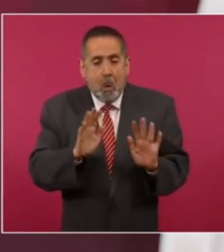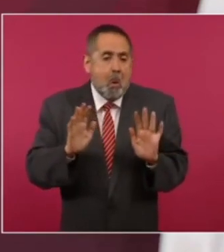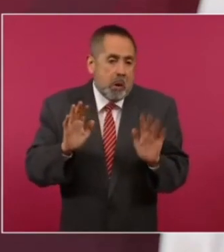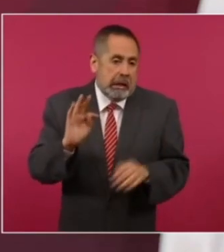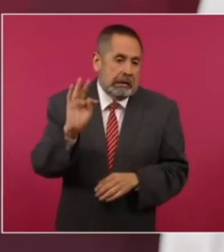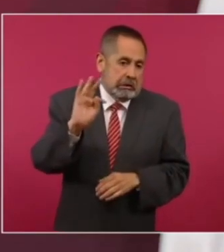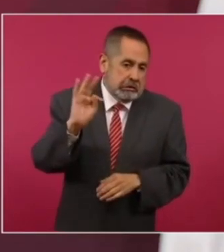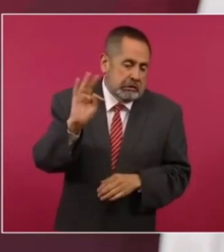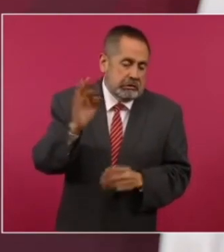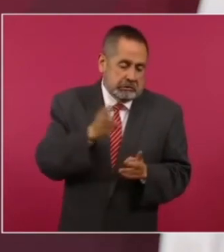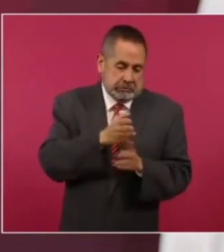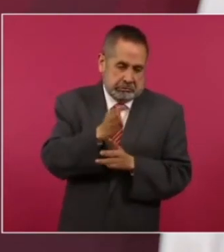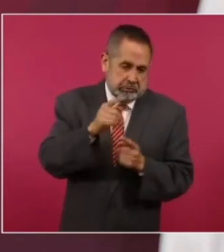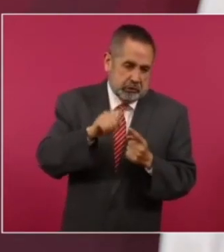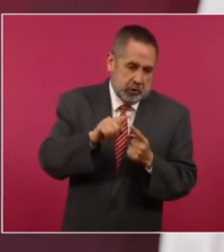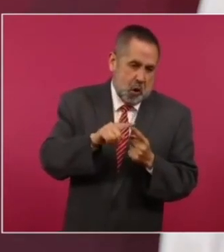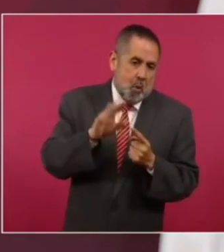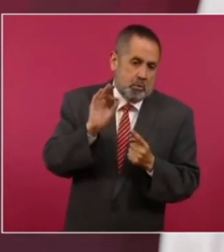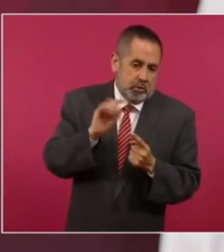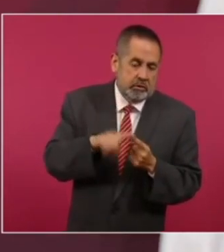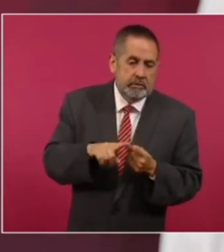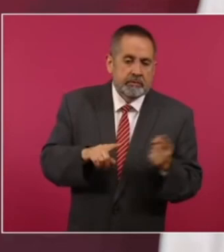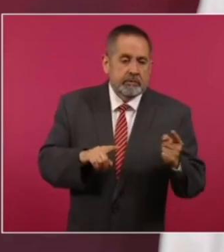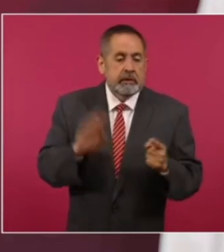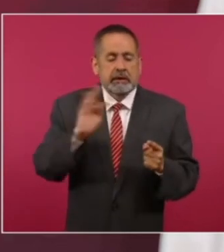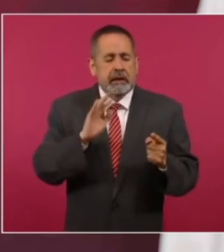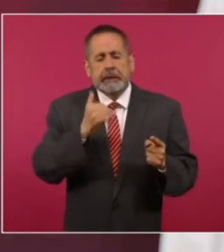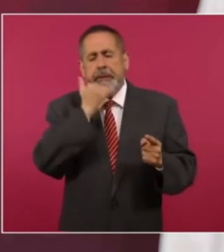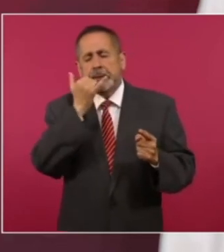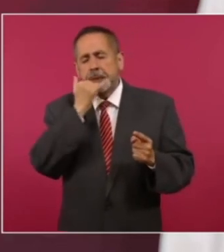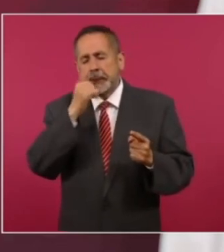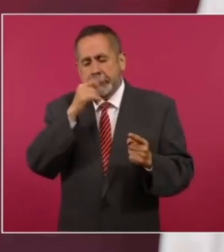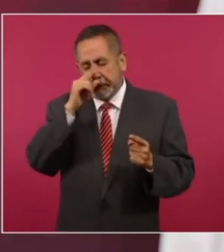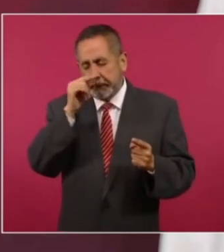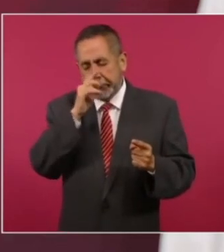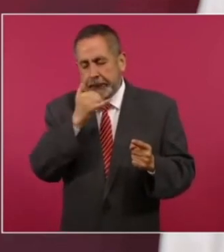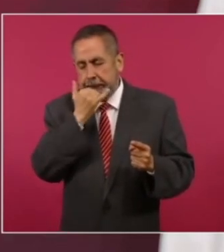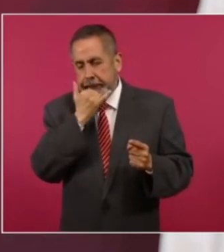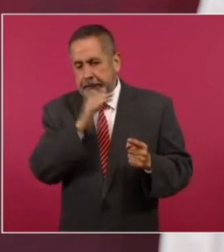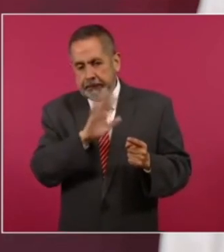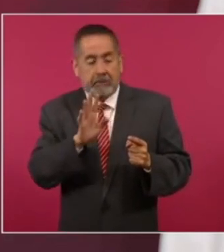se hayan equivocado o